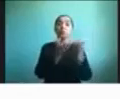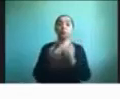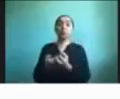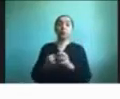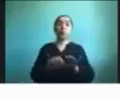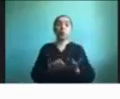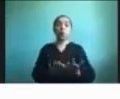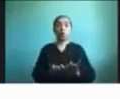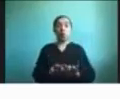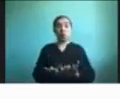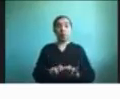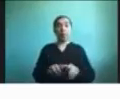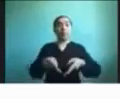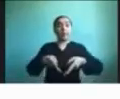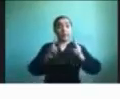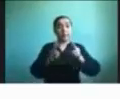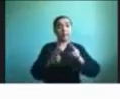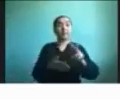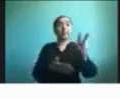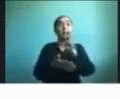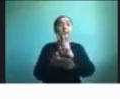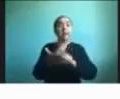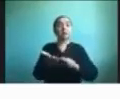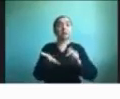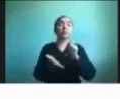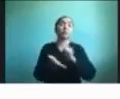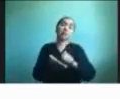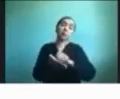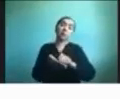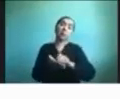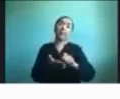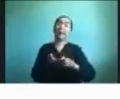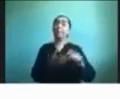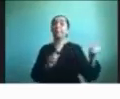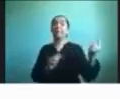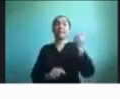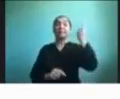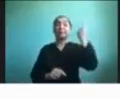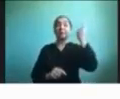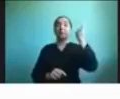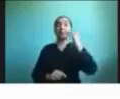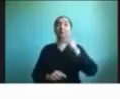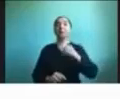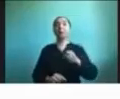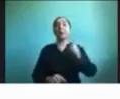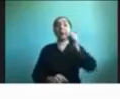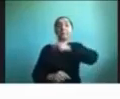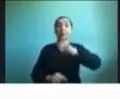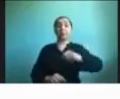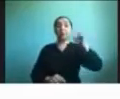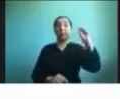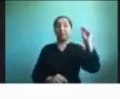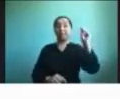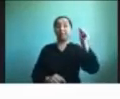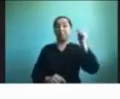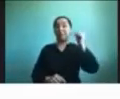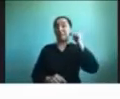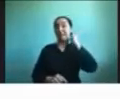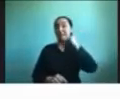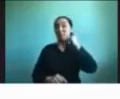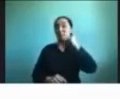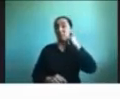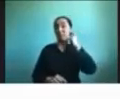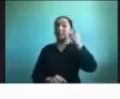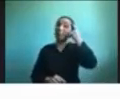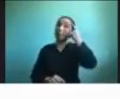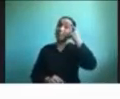permite trabajar la lectoescritura principalmente para personas con discapacidad auditiva pero como les dijo